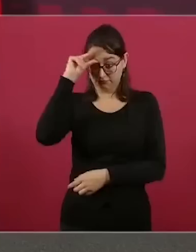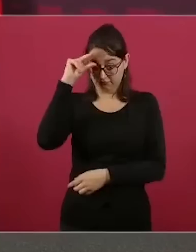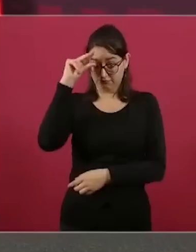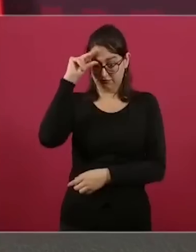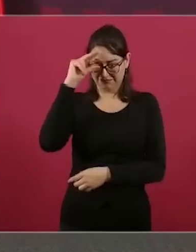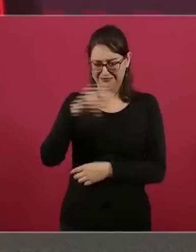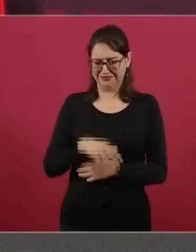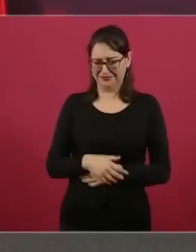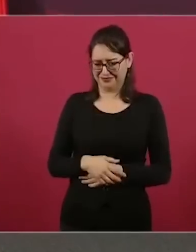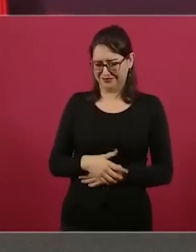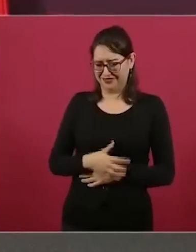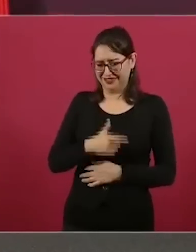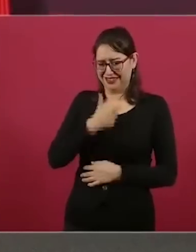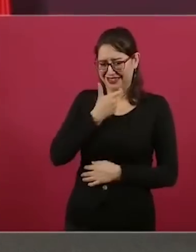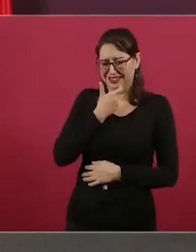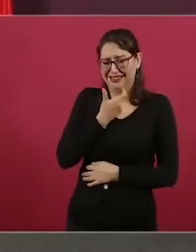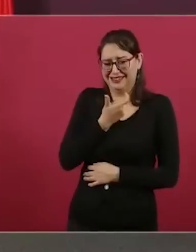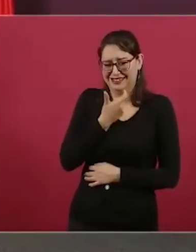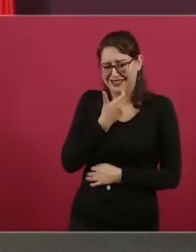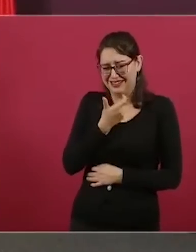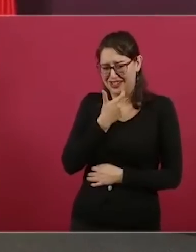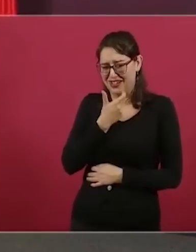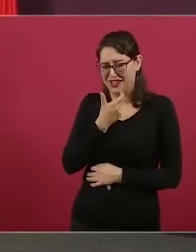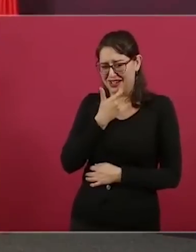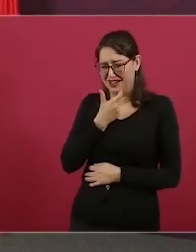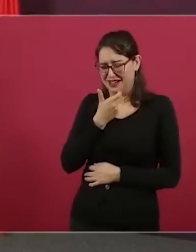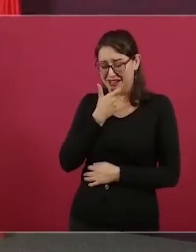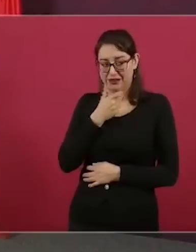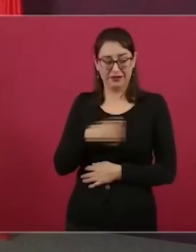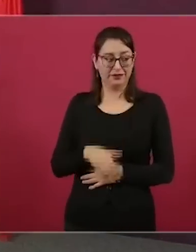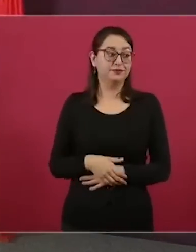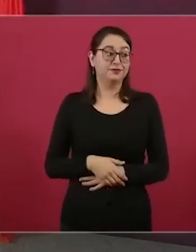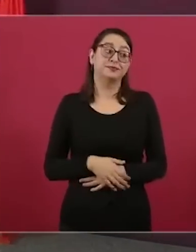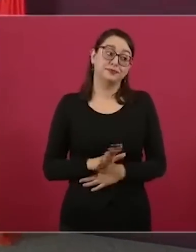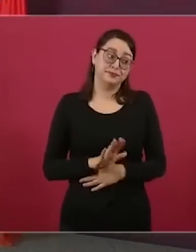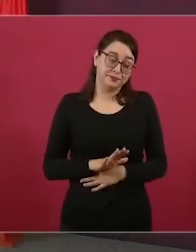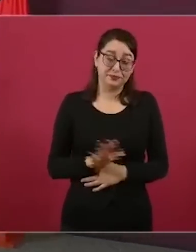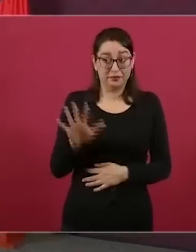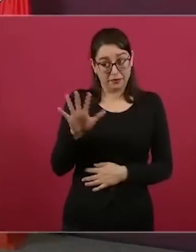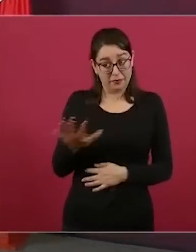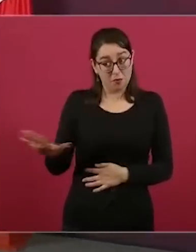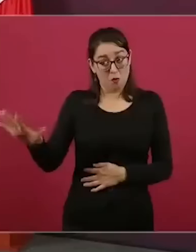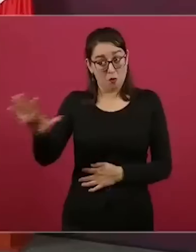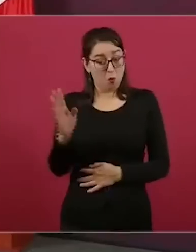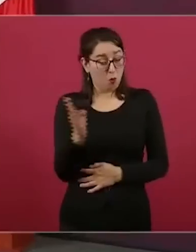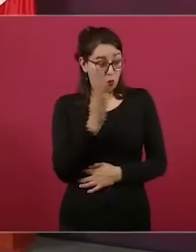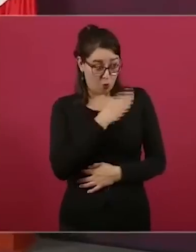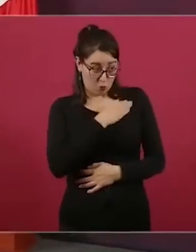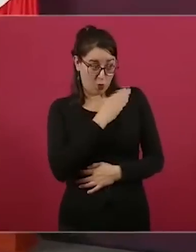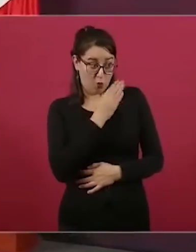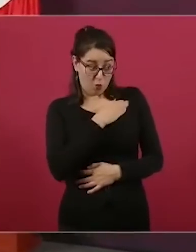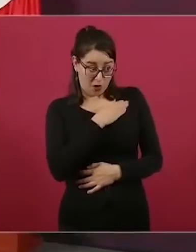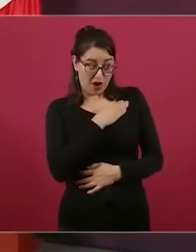se burlaban de mí cuando decía el pueblo es bueno, ahí está cero todavía,